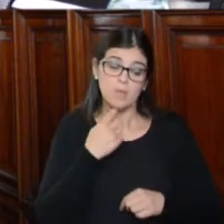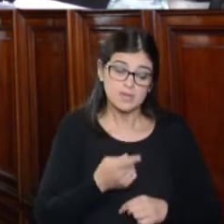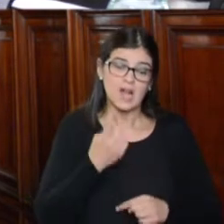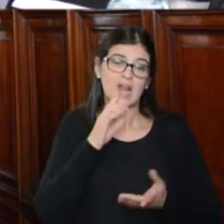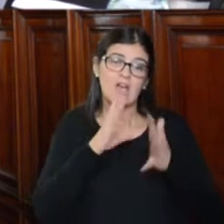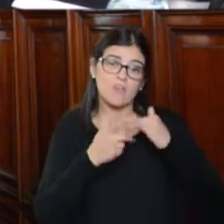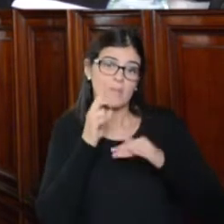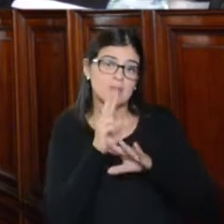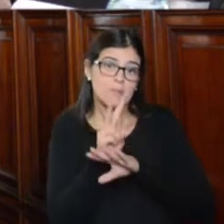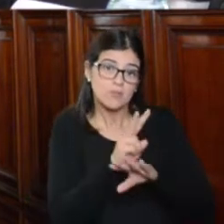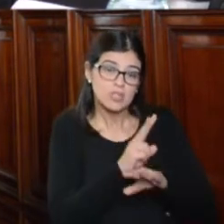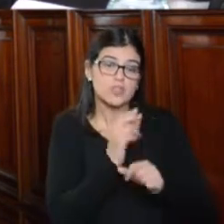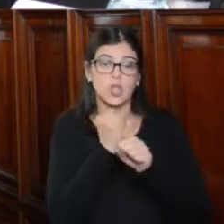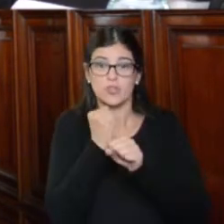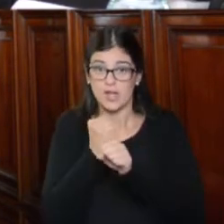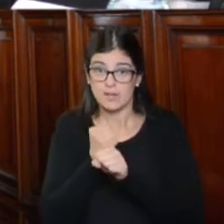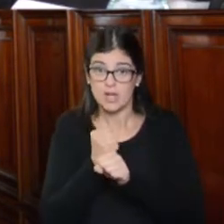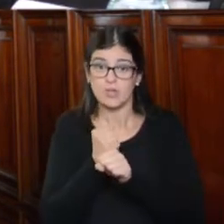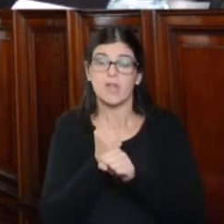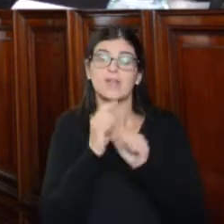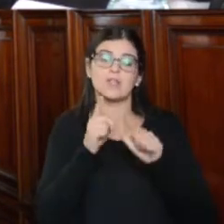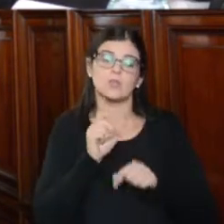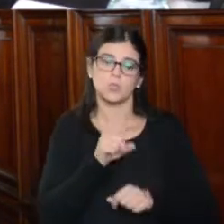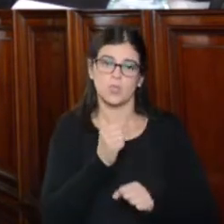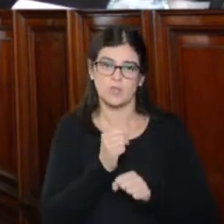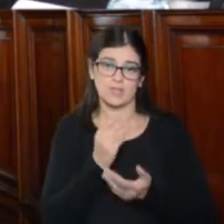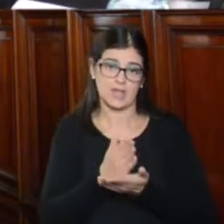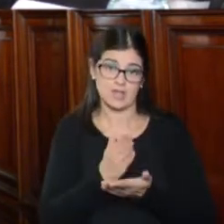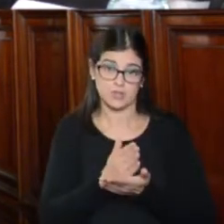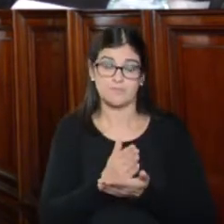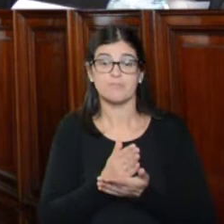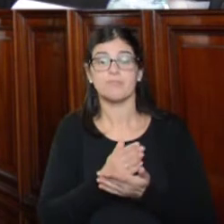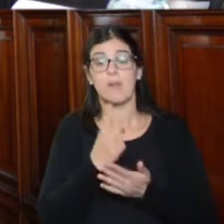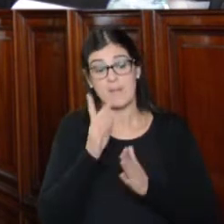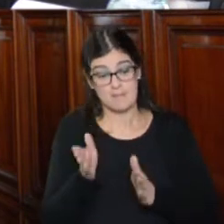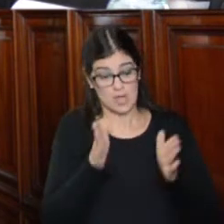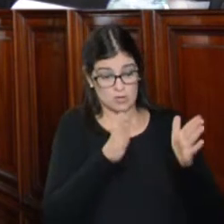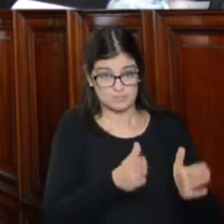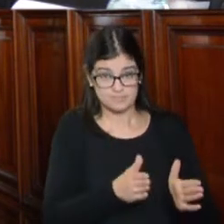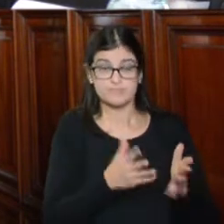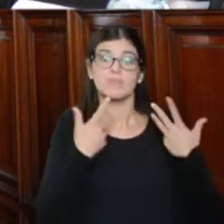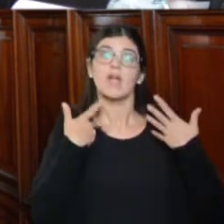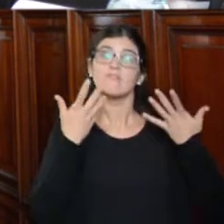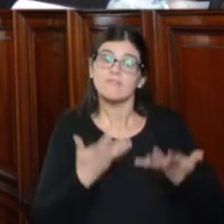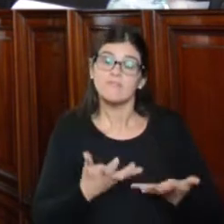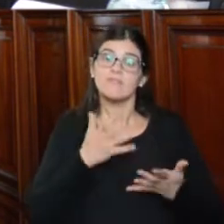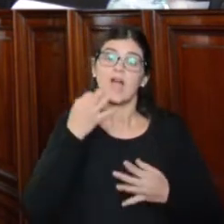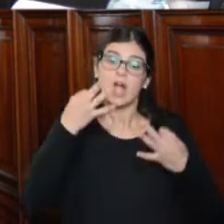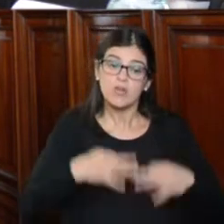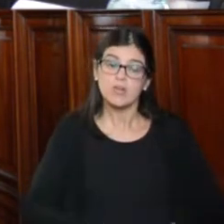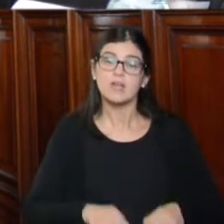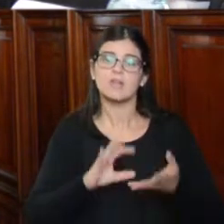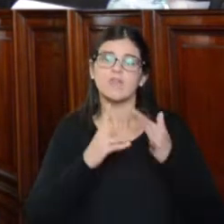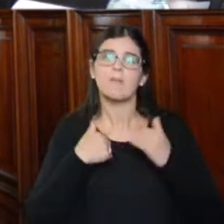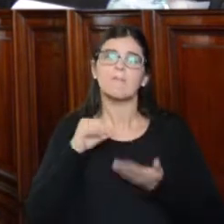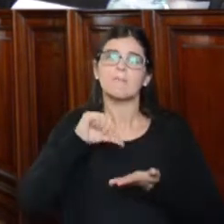mecanismos de protección de los trabajadores y de sus derechos. En primer lugar, deseamos afirmar la plena vigencia